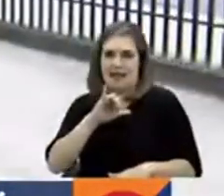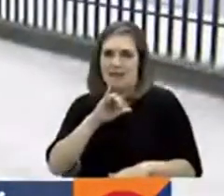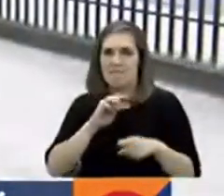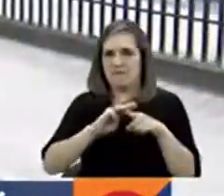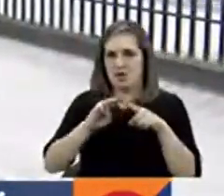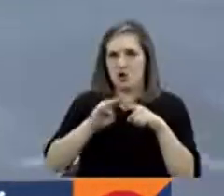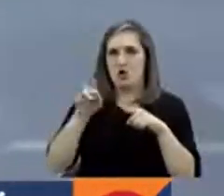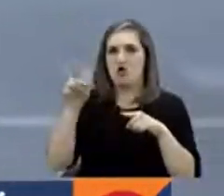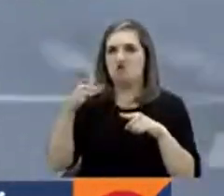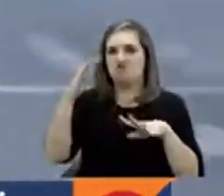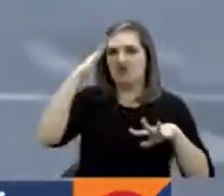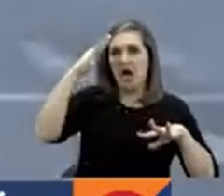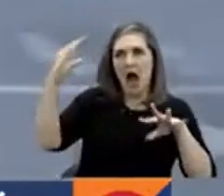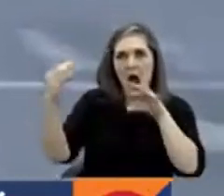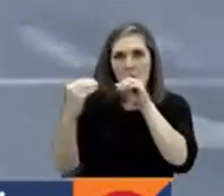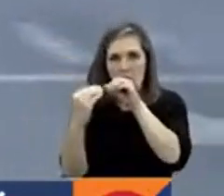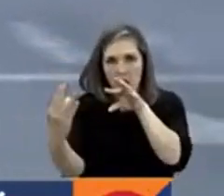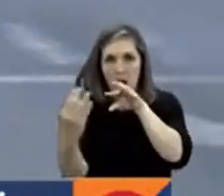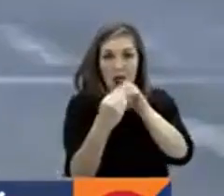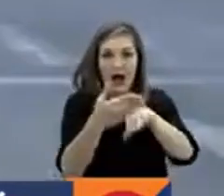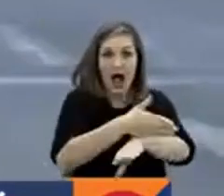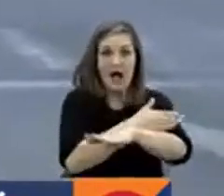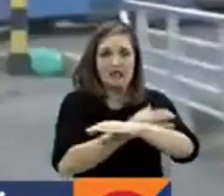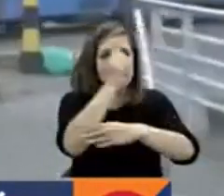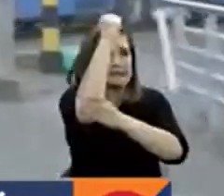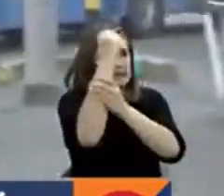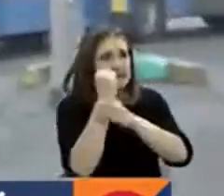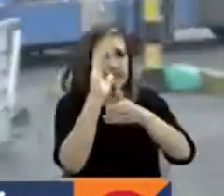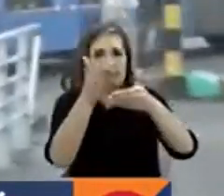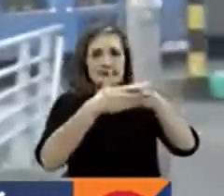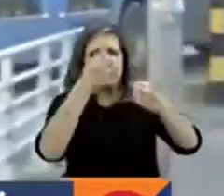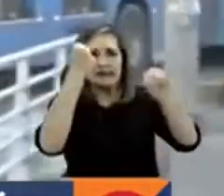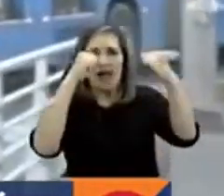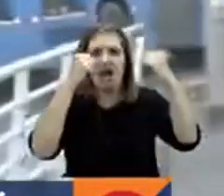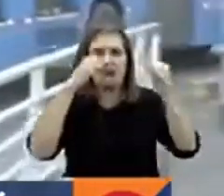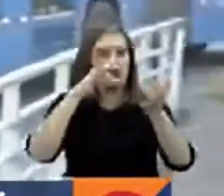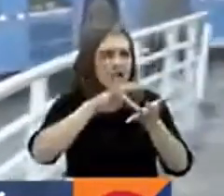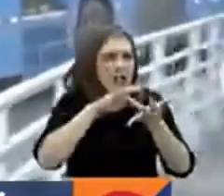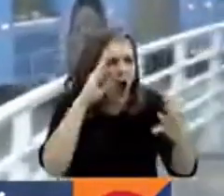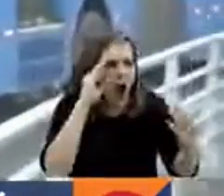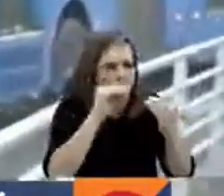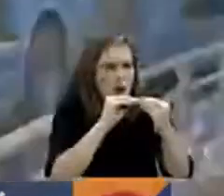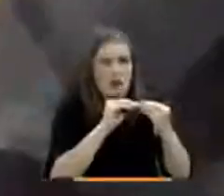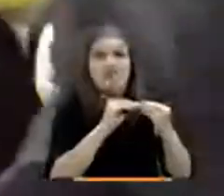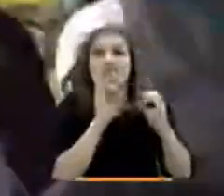logró un acuerdo con sus acreedores a deuda cerca de 225 mil millones de pesos.